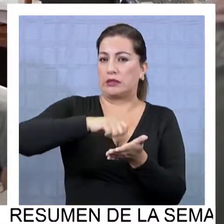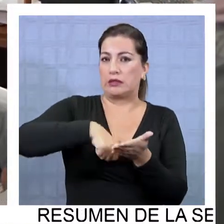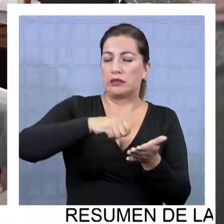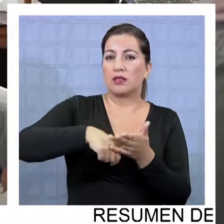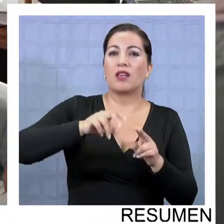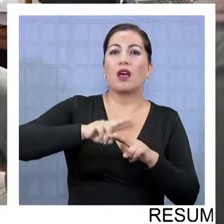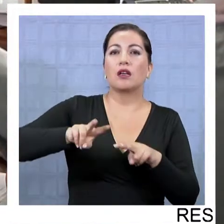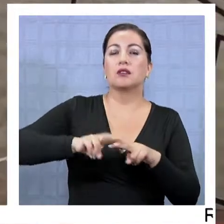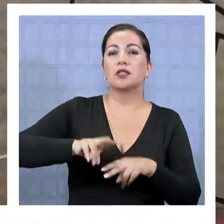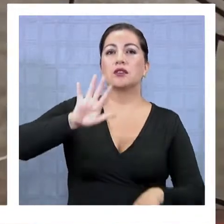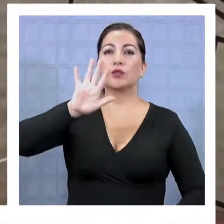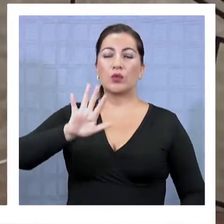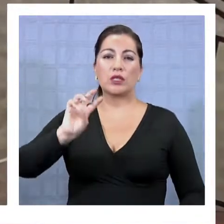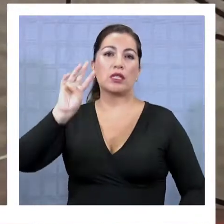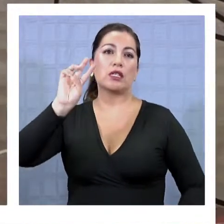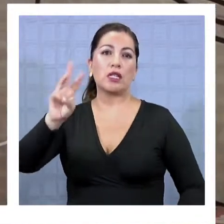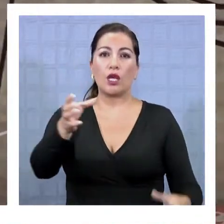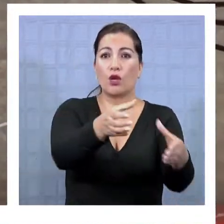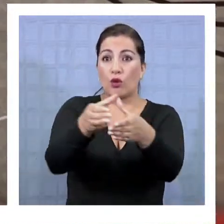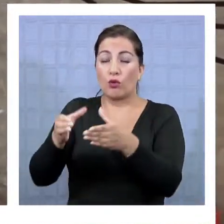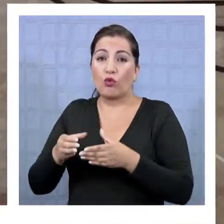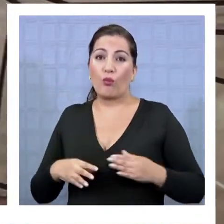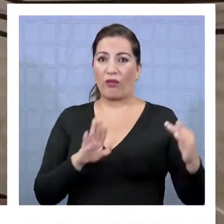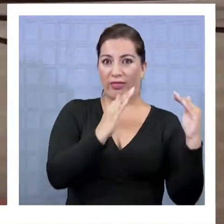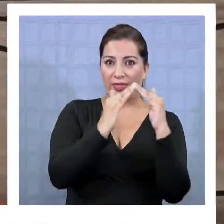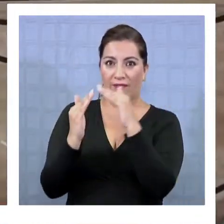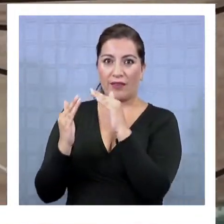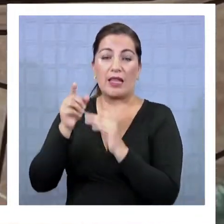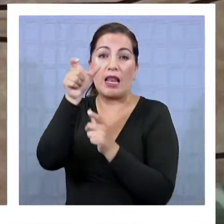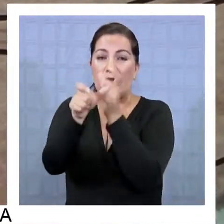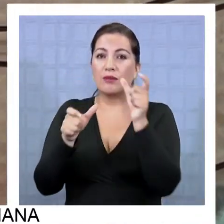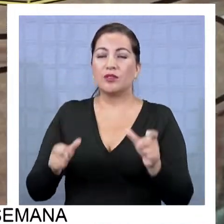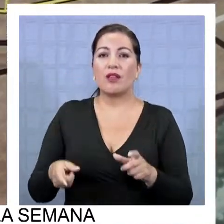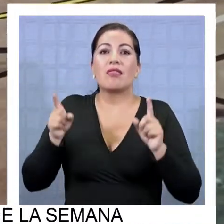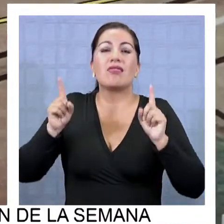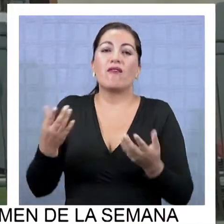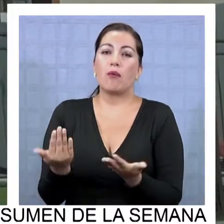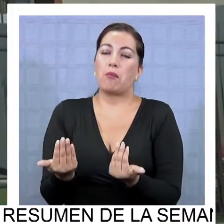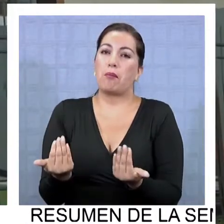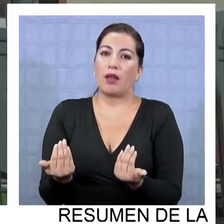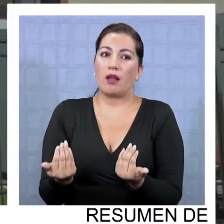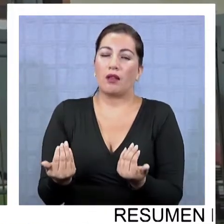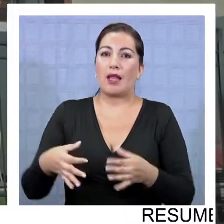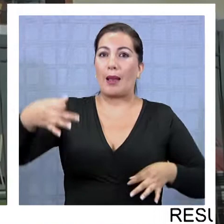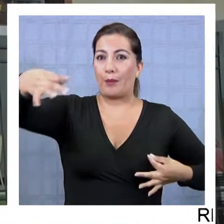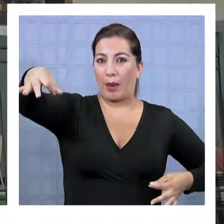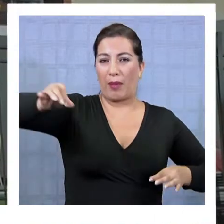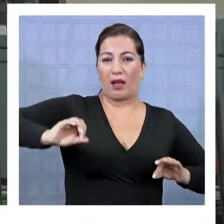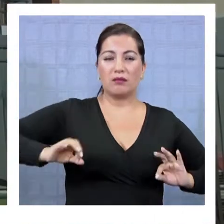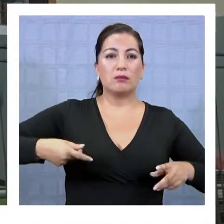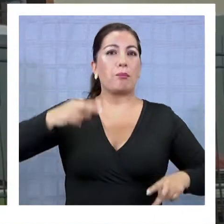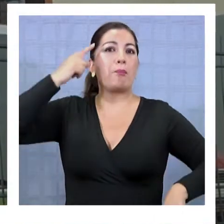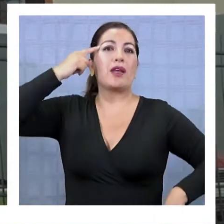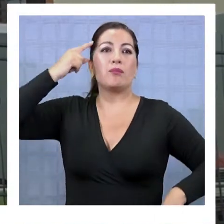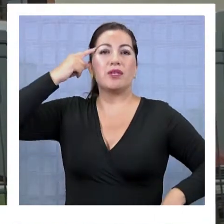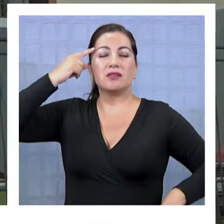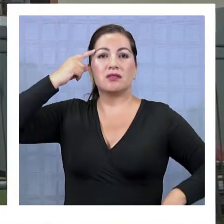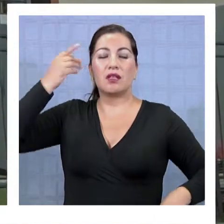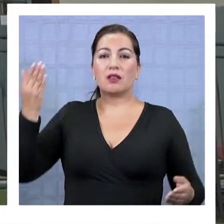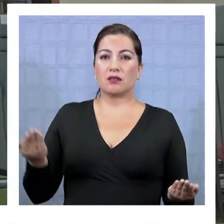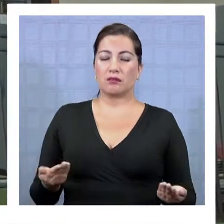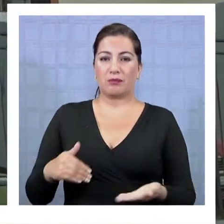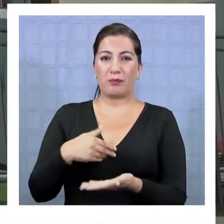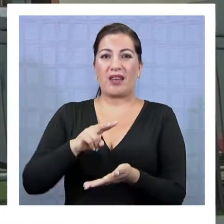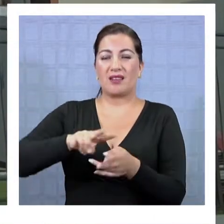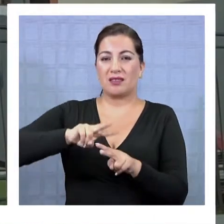constituir 53 cooperativas de vivienda cerrada. Estas personas deberían esperar el plano regulador para pensar en la urbanización.